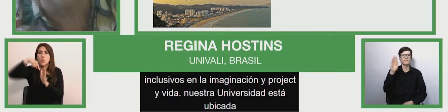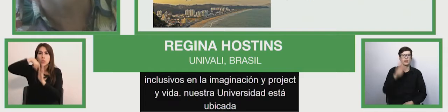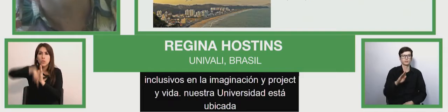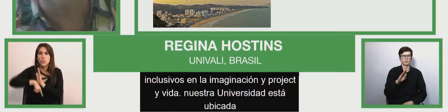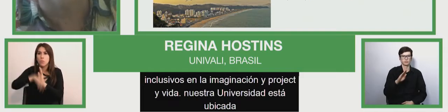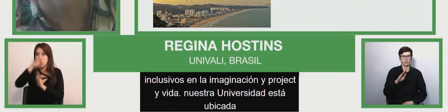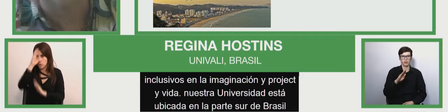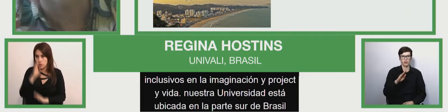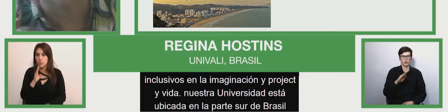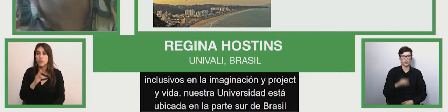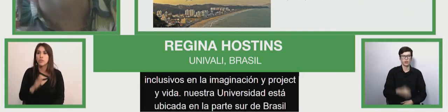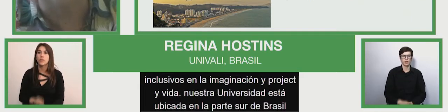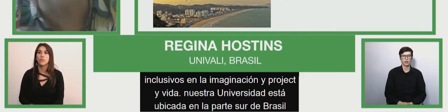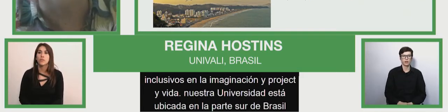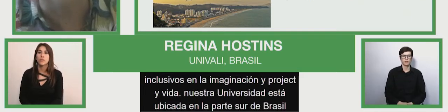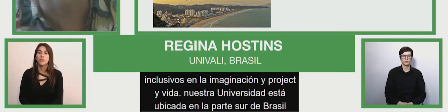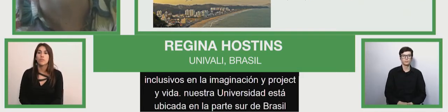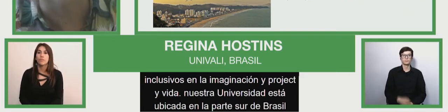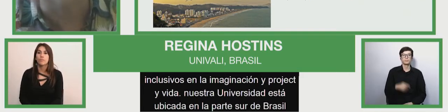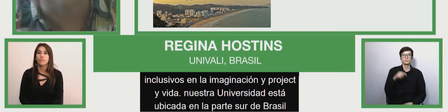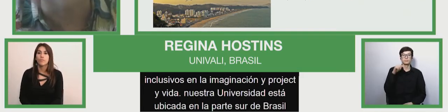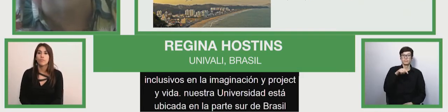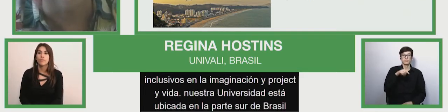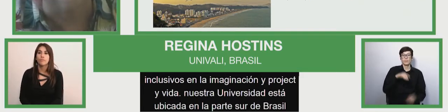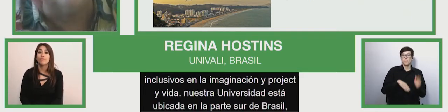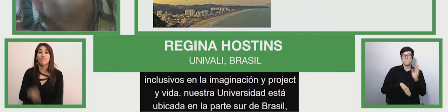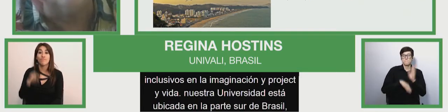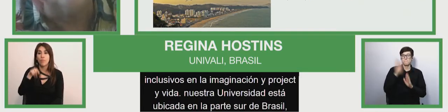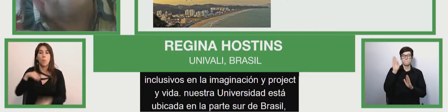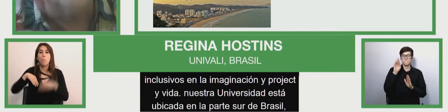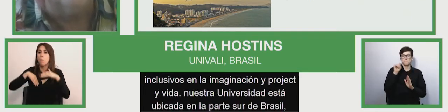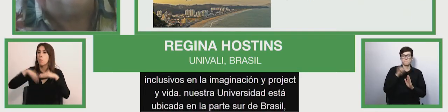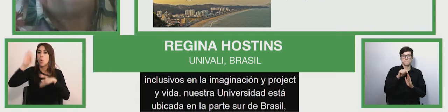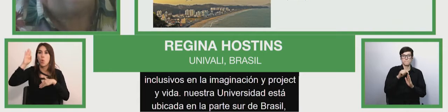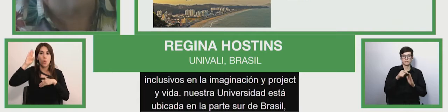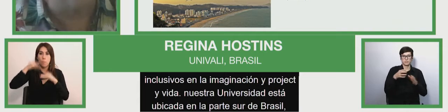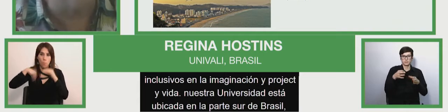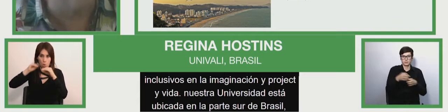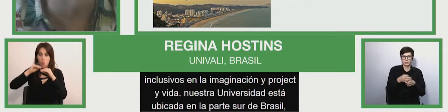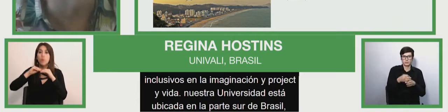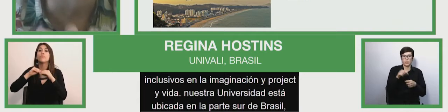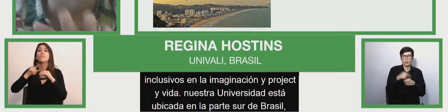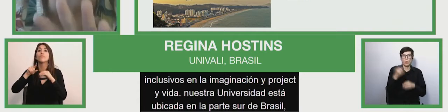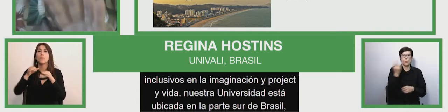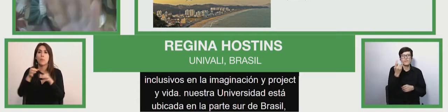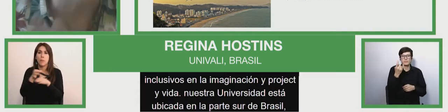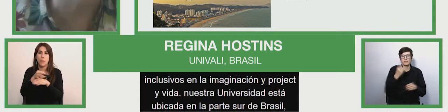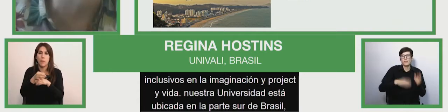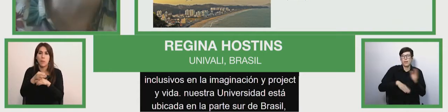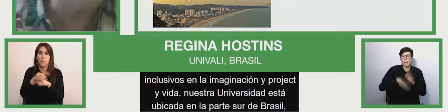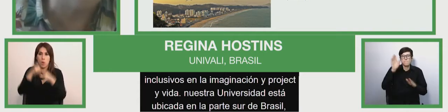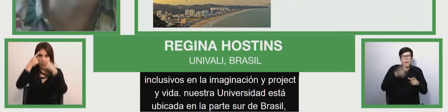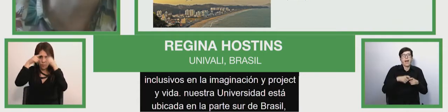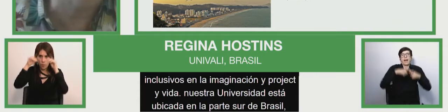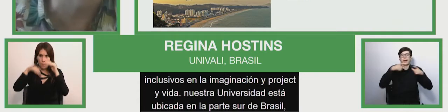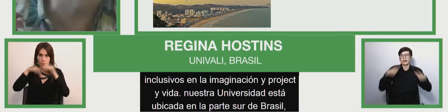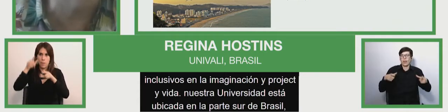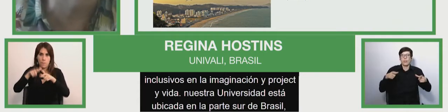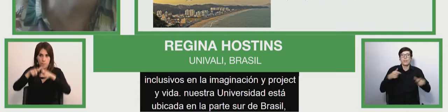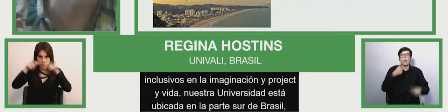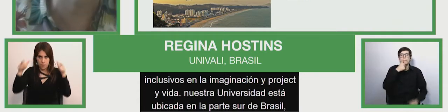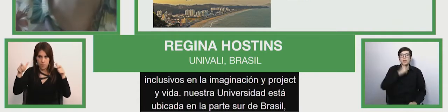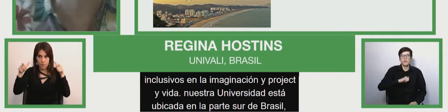Tamaní. Es la universidad más grande no pública. sea, se